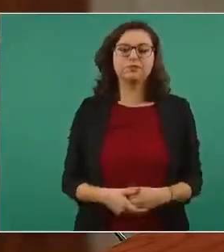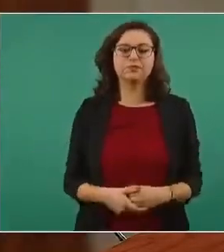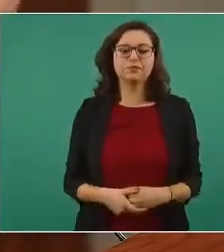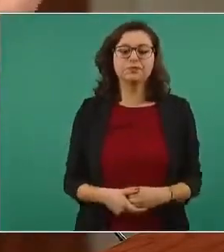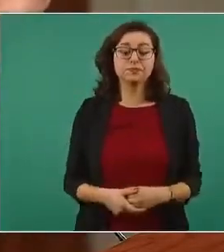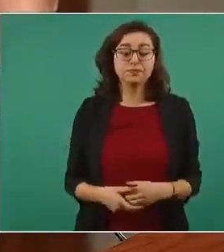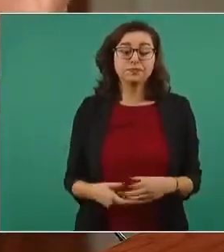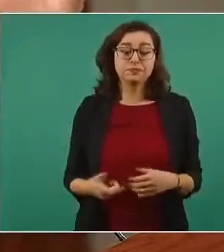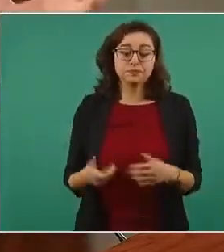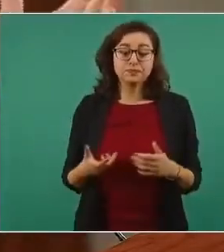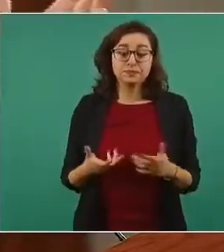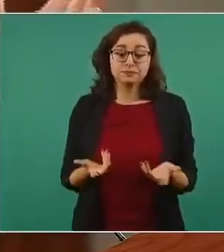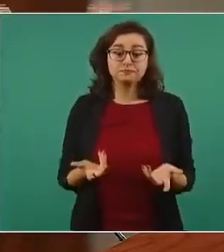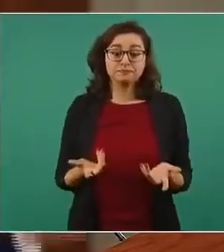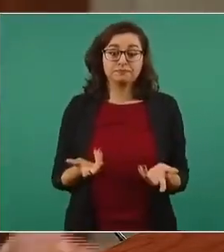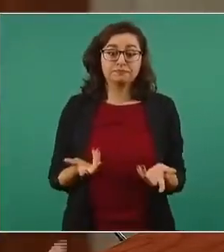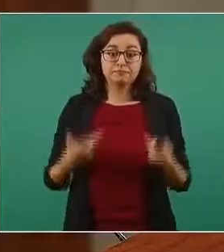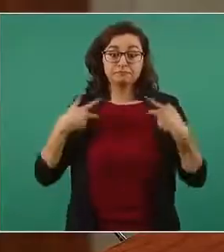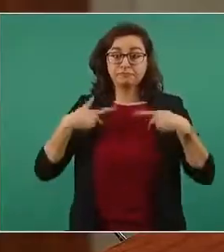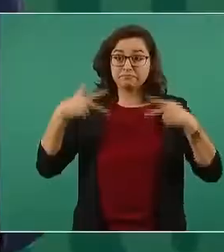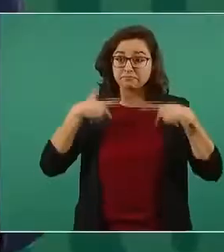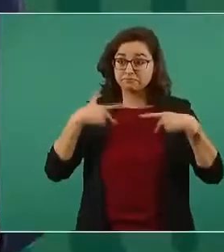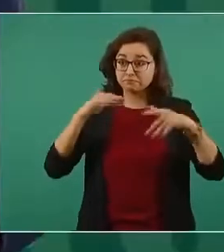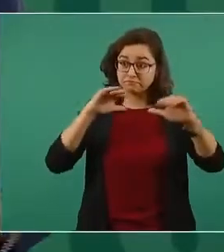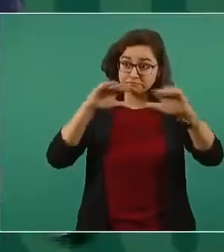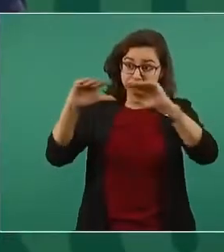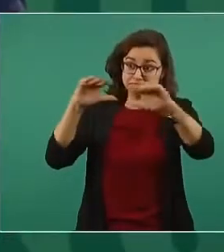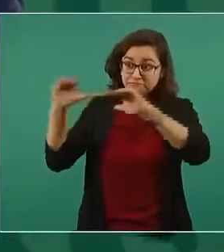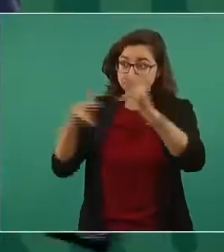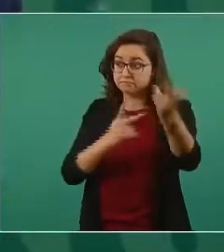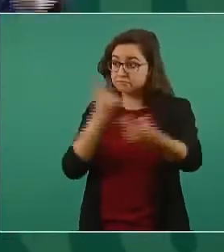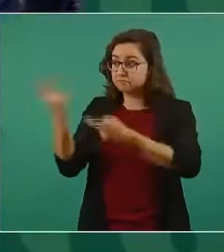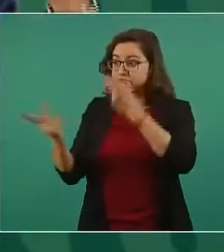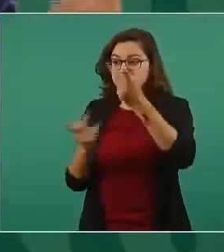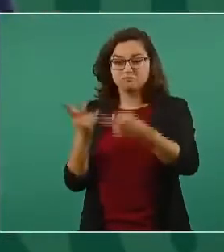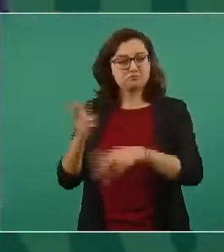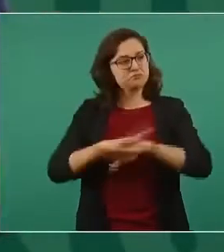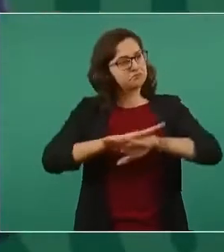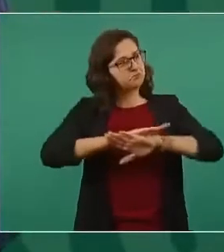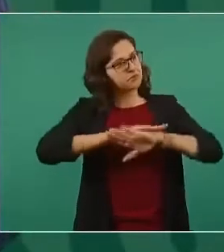Entonces, se pregunta al pueblo y dice la gente no, no,